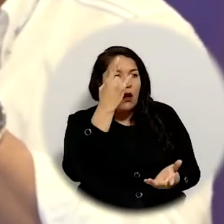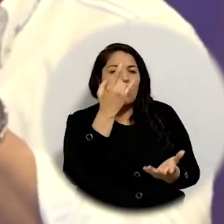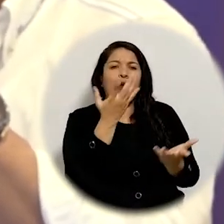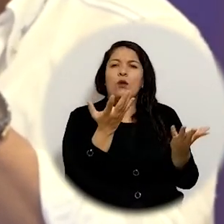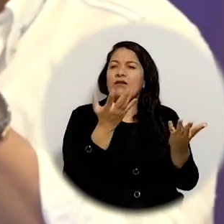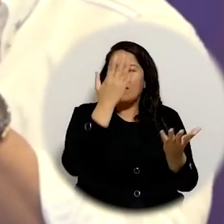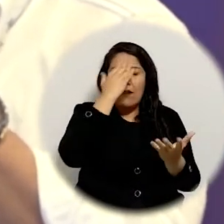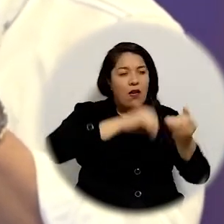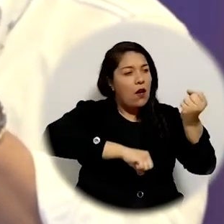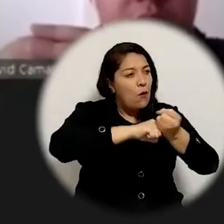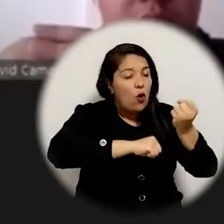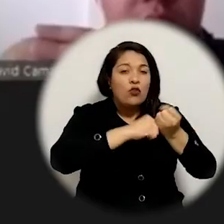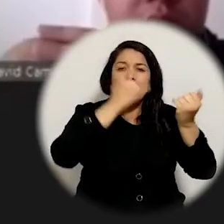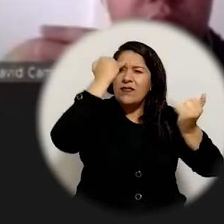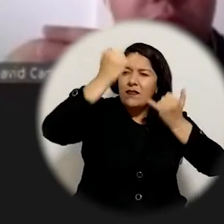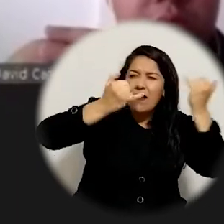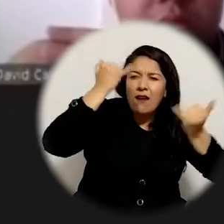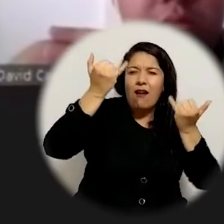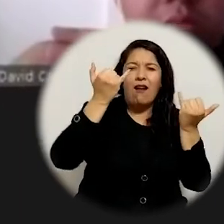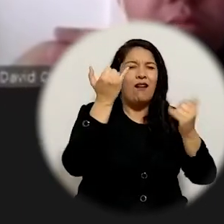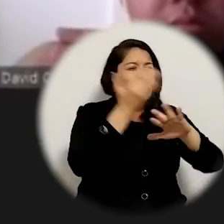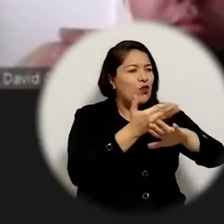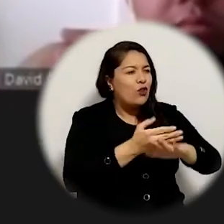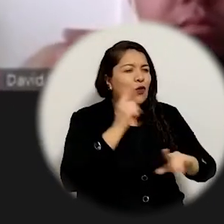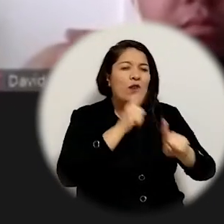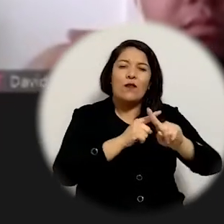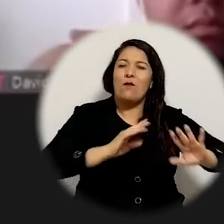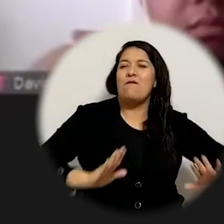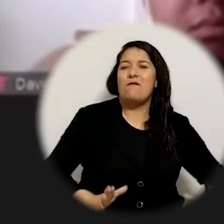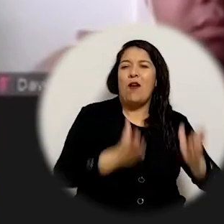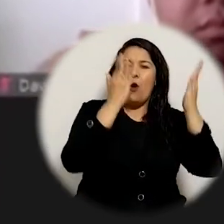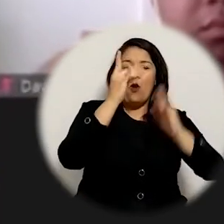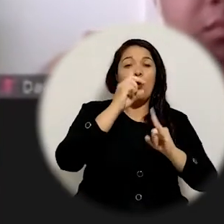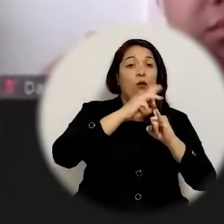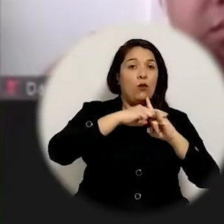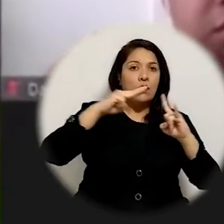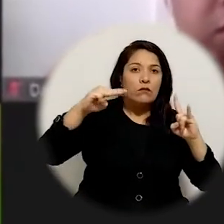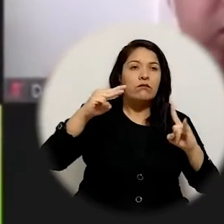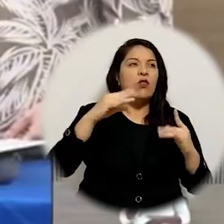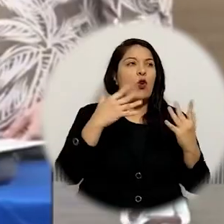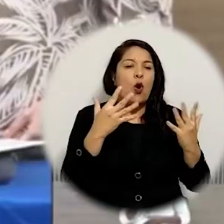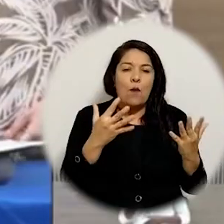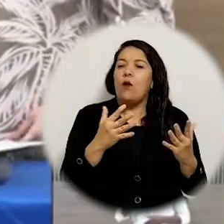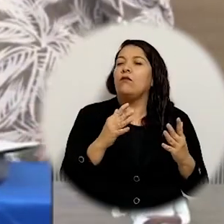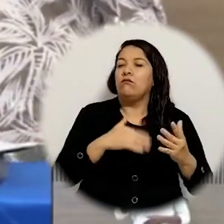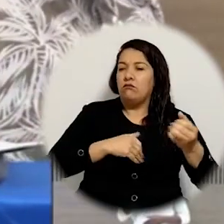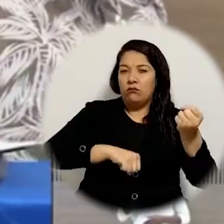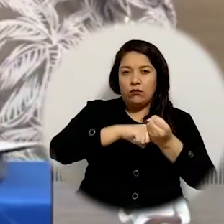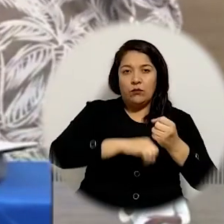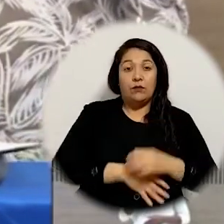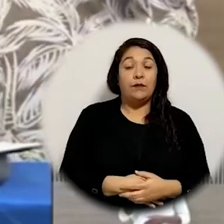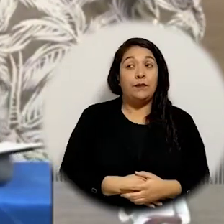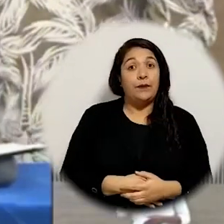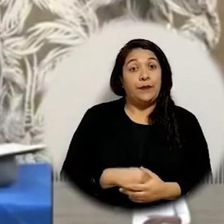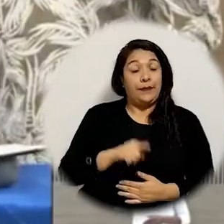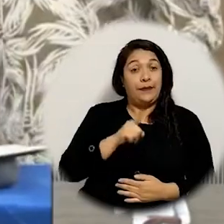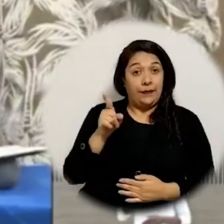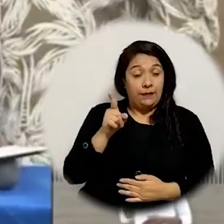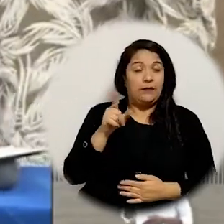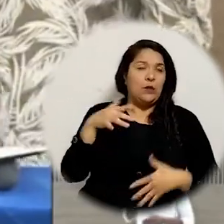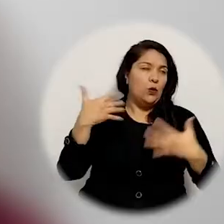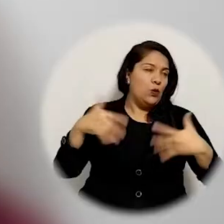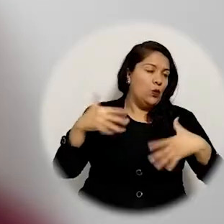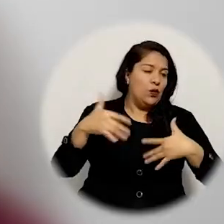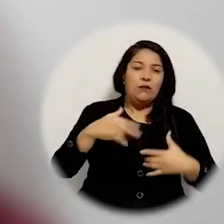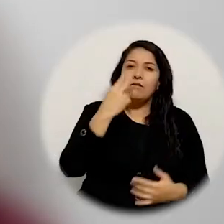para acompañarlo en las iniciativas en el bienestar de nuestra universidad en el crecimiento de nuestra universidad Tiene un compromiso muy